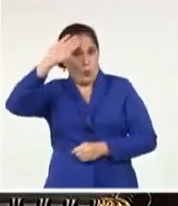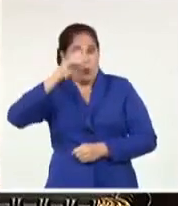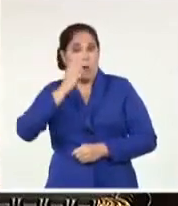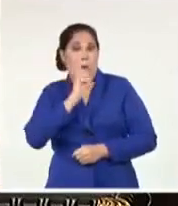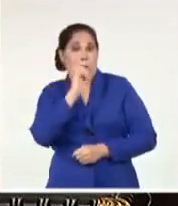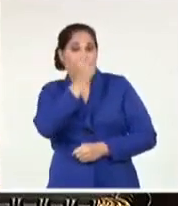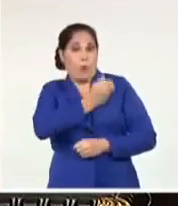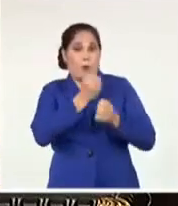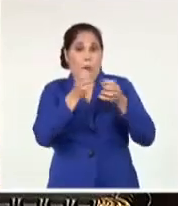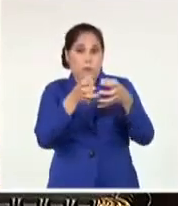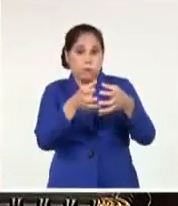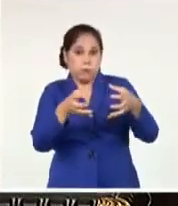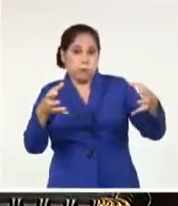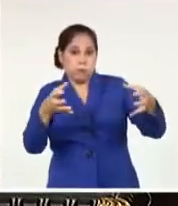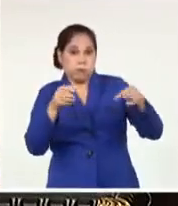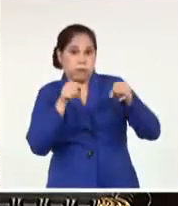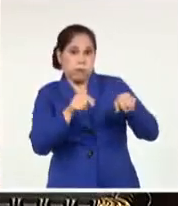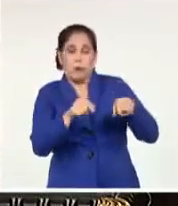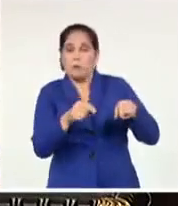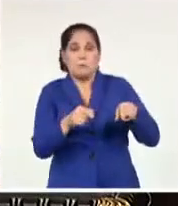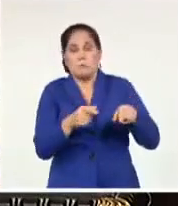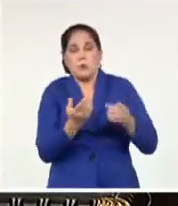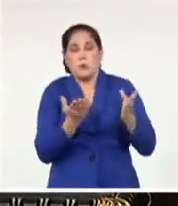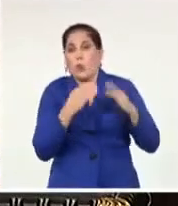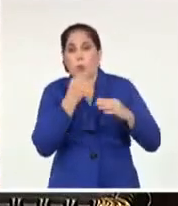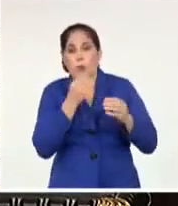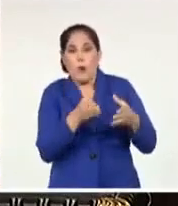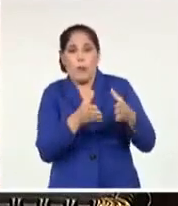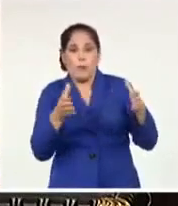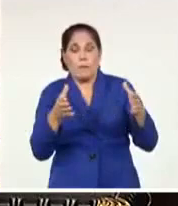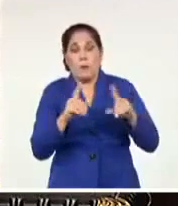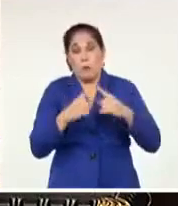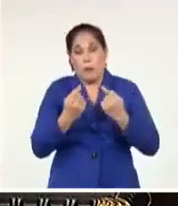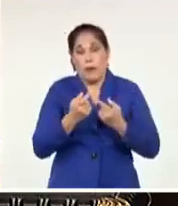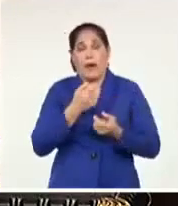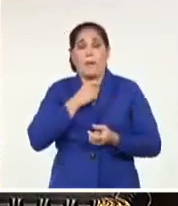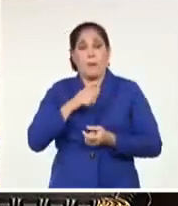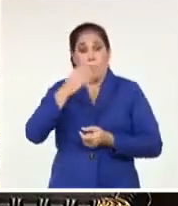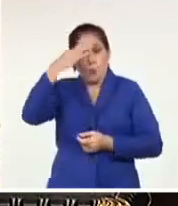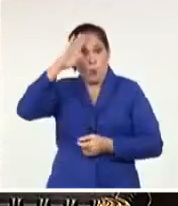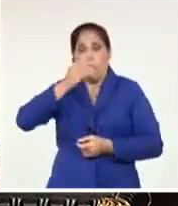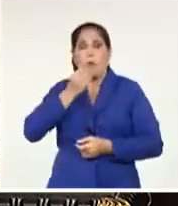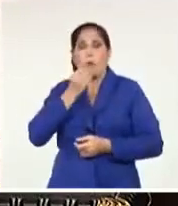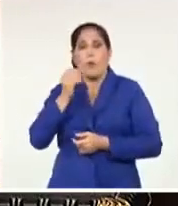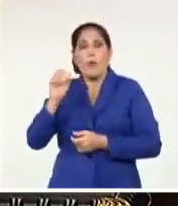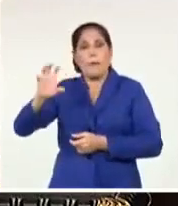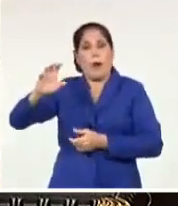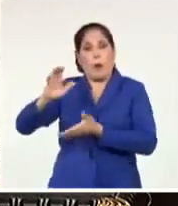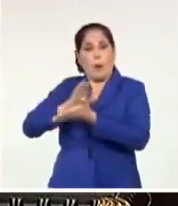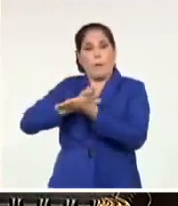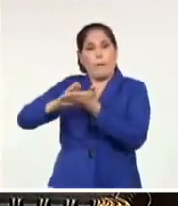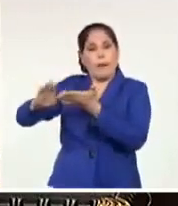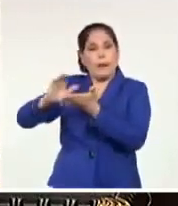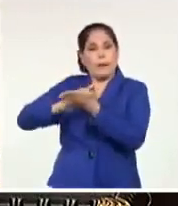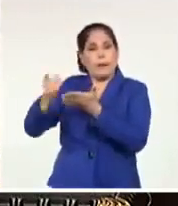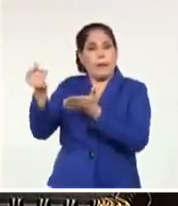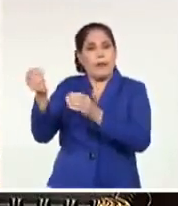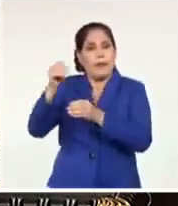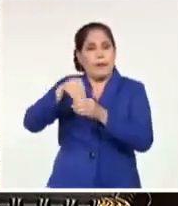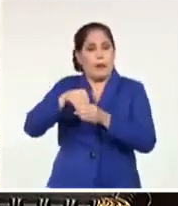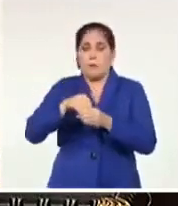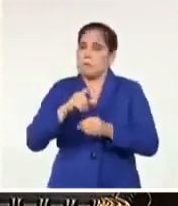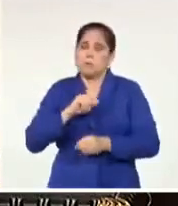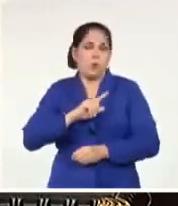si no fuera por el bloqueo, si nuestro país pudiera acceder a los créditos, como ocurre en cualquier otro lugar del mundo,